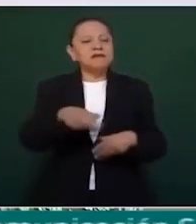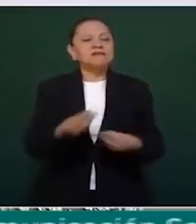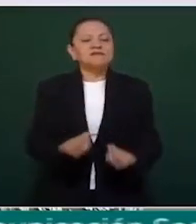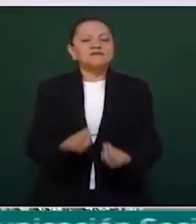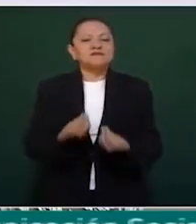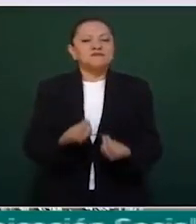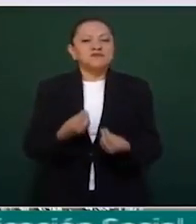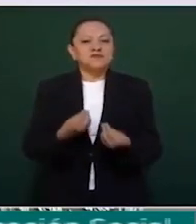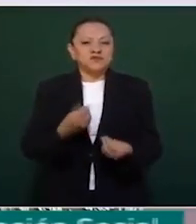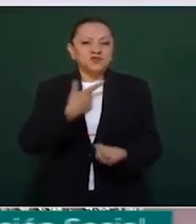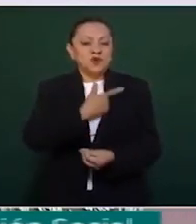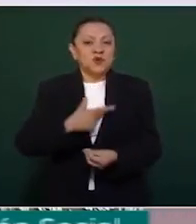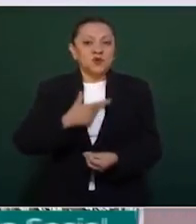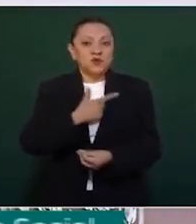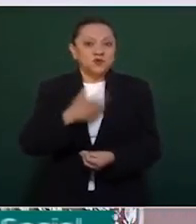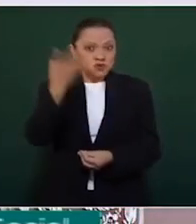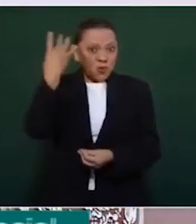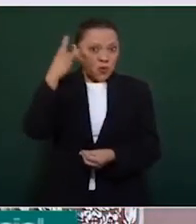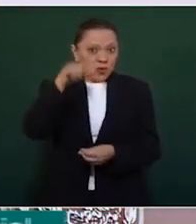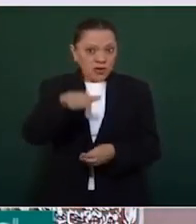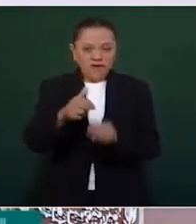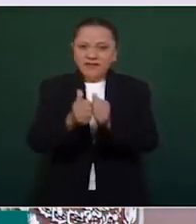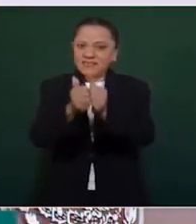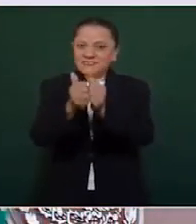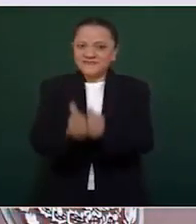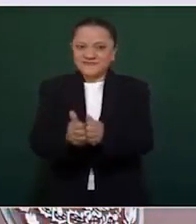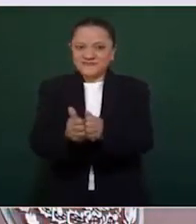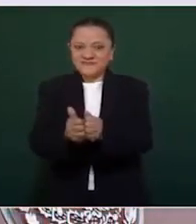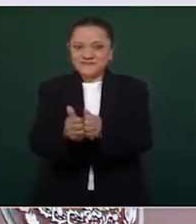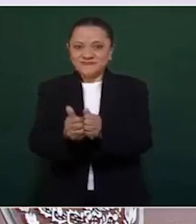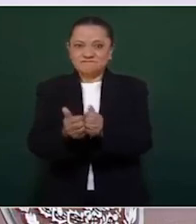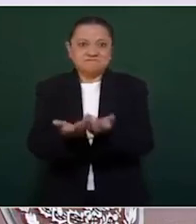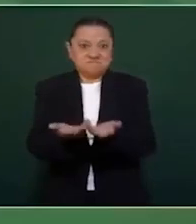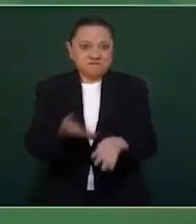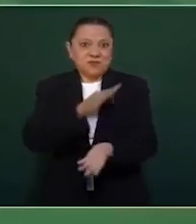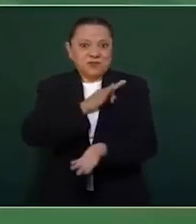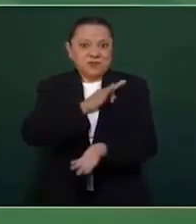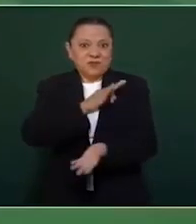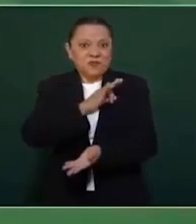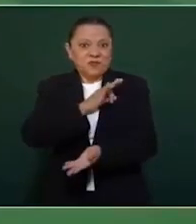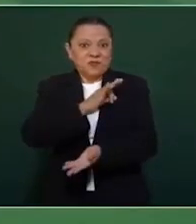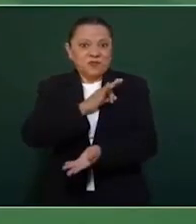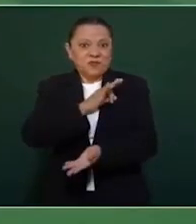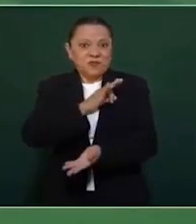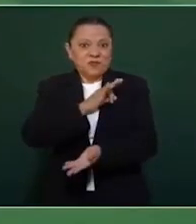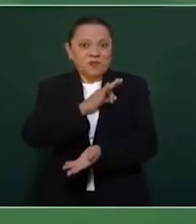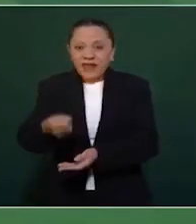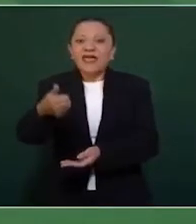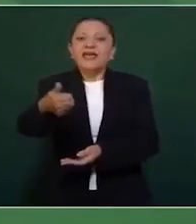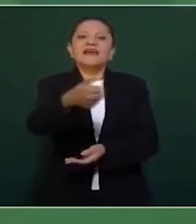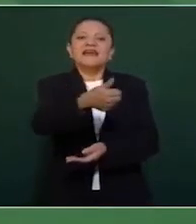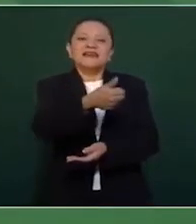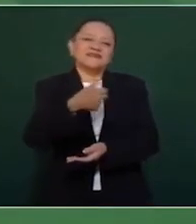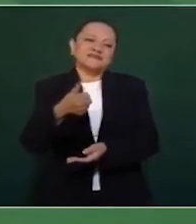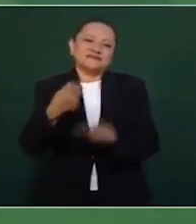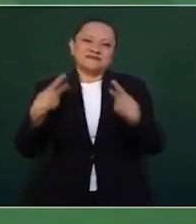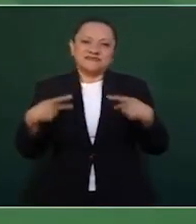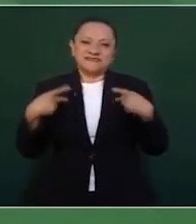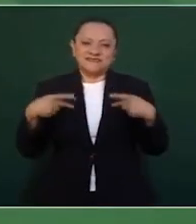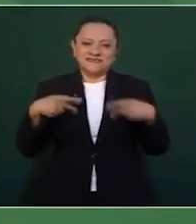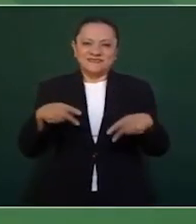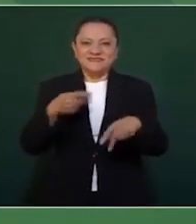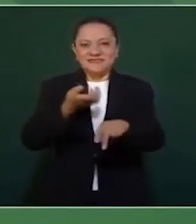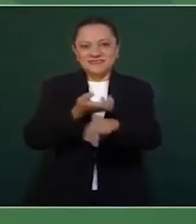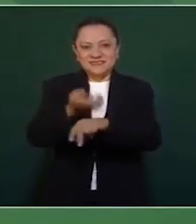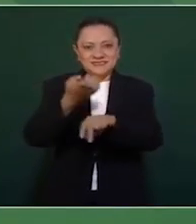en Cuernavaca y poder saludar a los ciudadanos del